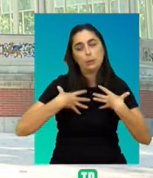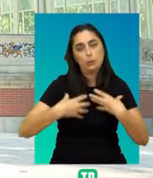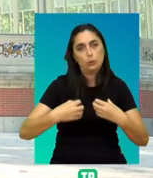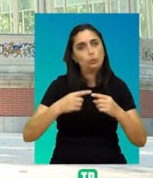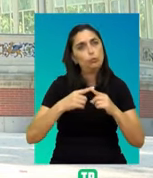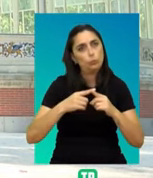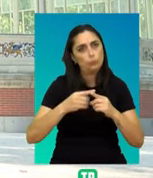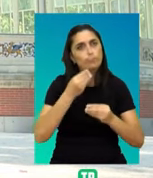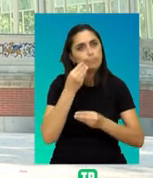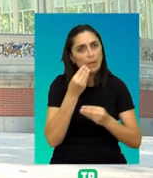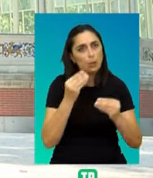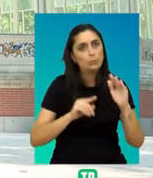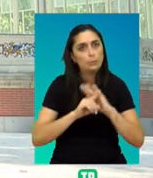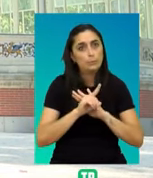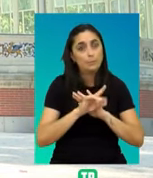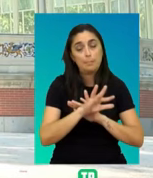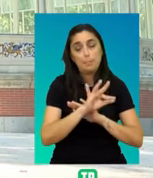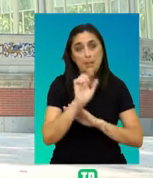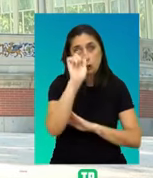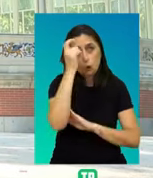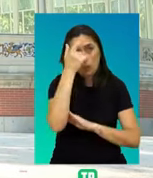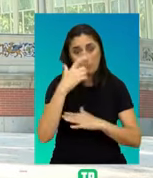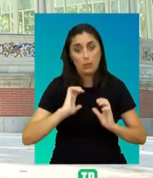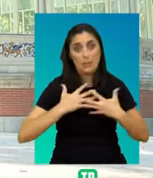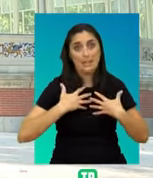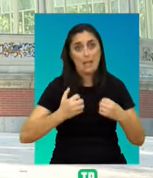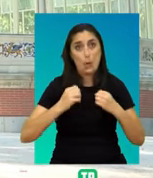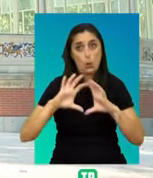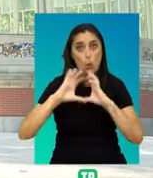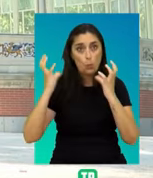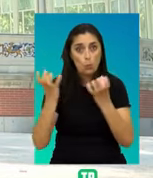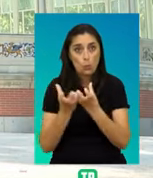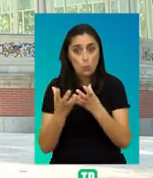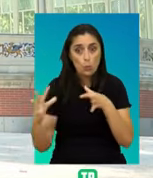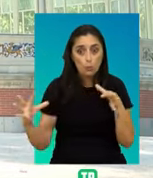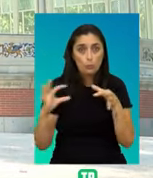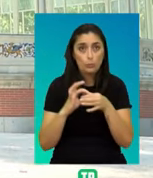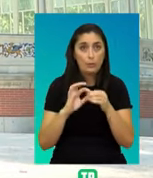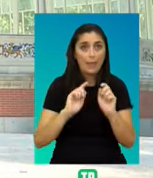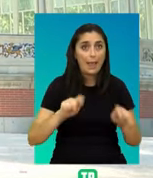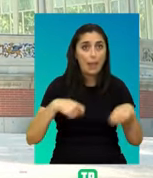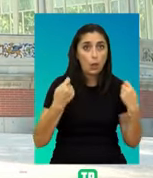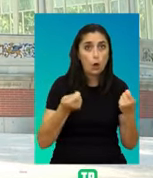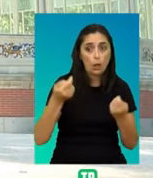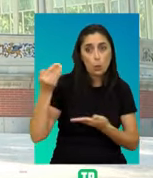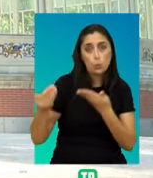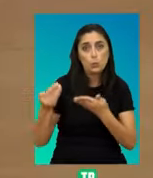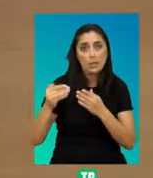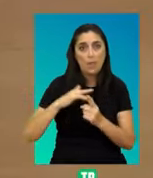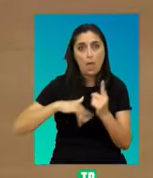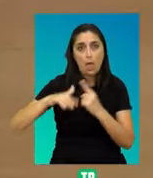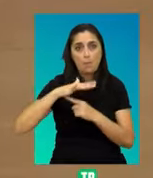holísticas. Y esto, en consonancia con el concepto de salud planetaria, permite conjugar ecología y justicia ambiental.